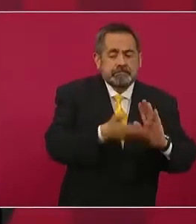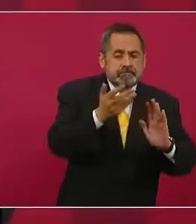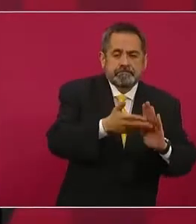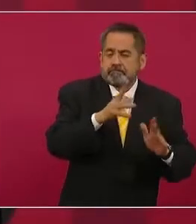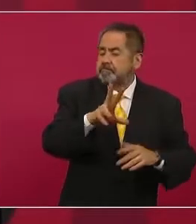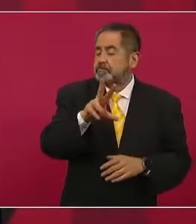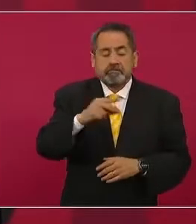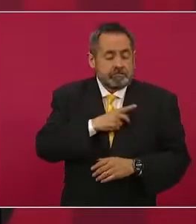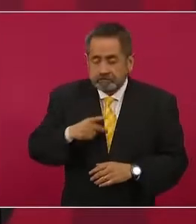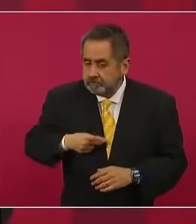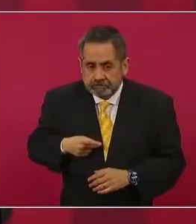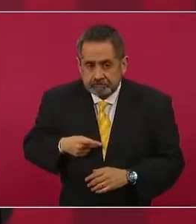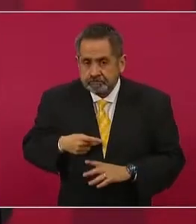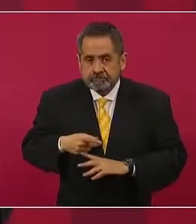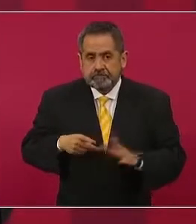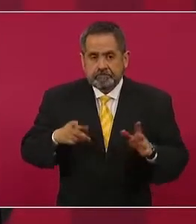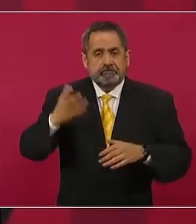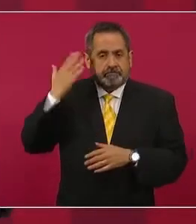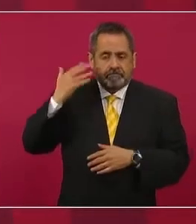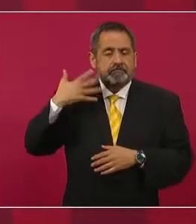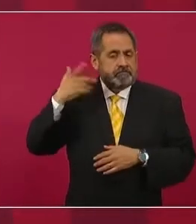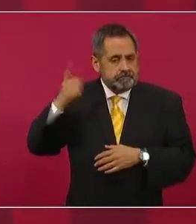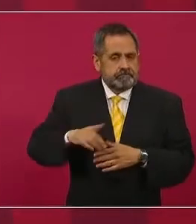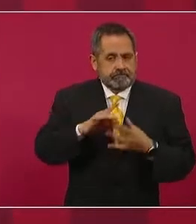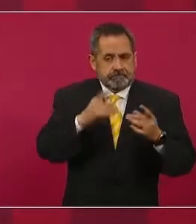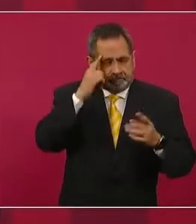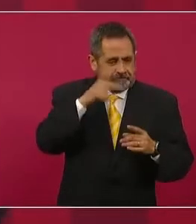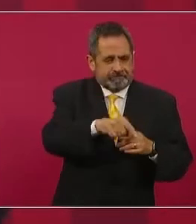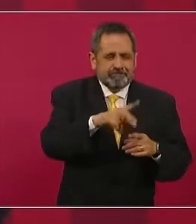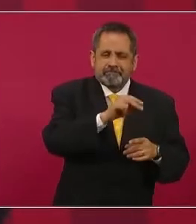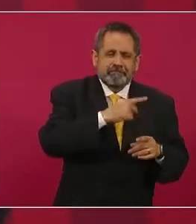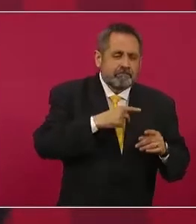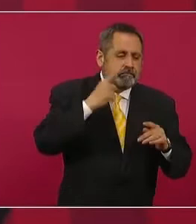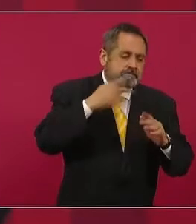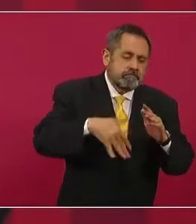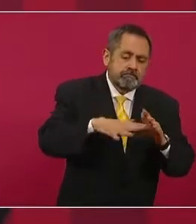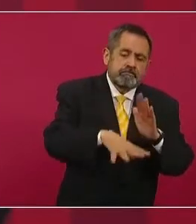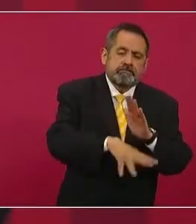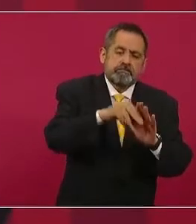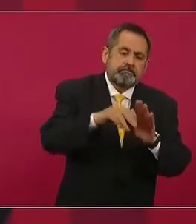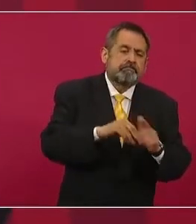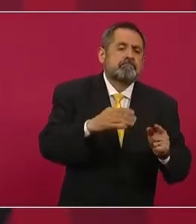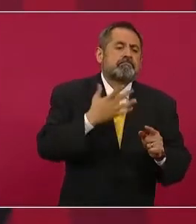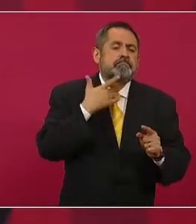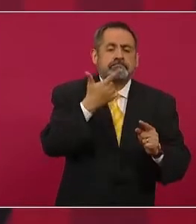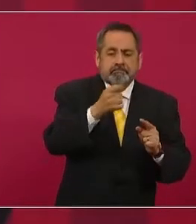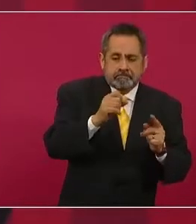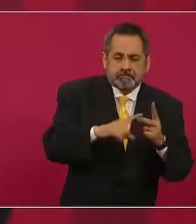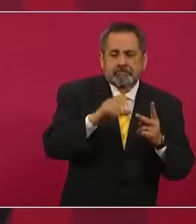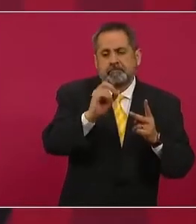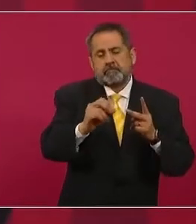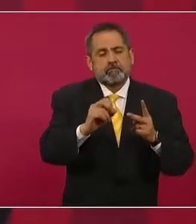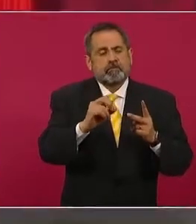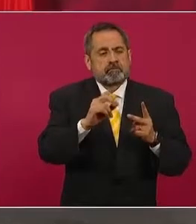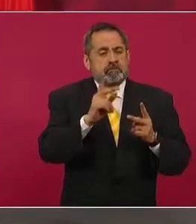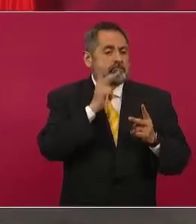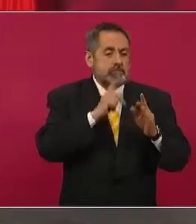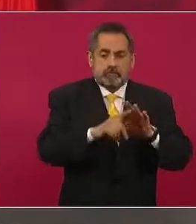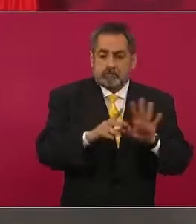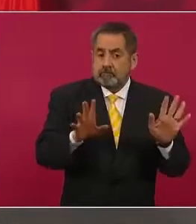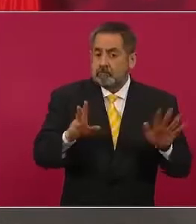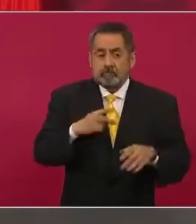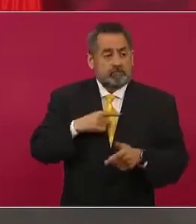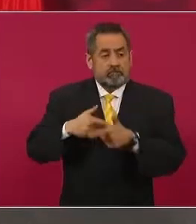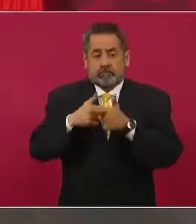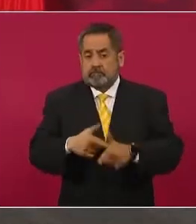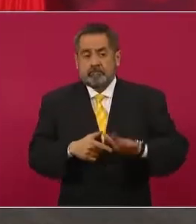la exploración de pozos, sobre todo petroleros o de reservas de gas. Hasta este momento se mantiene